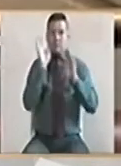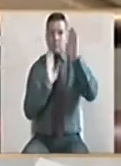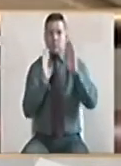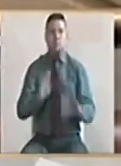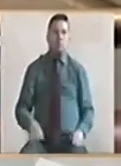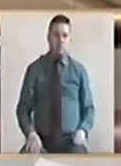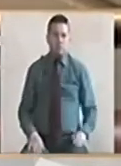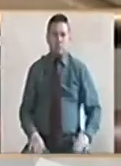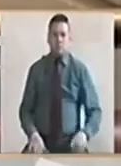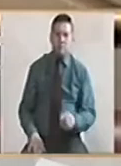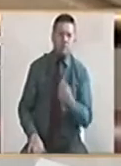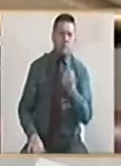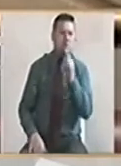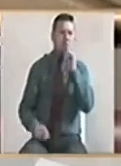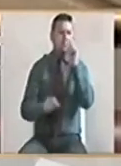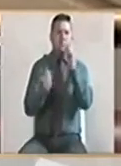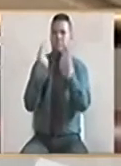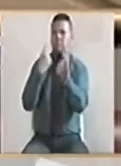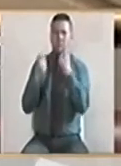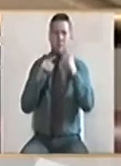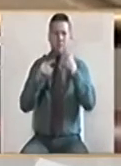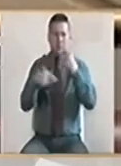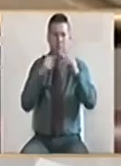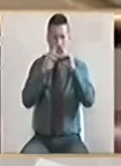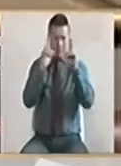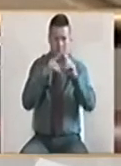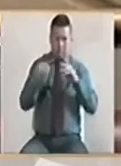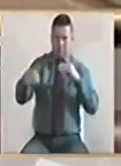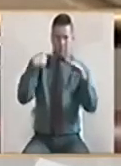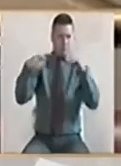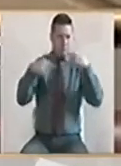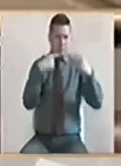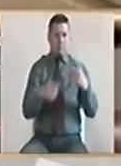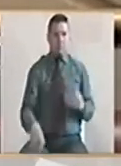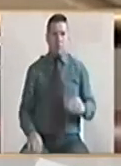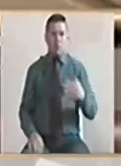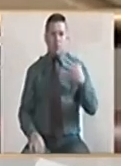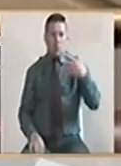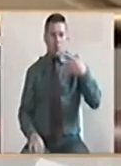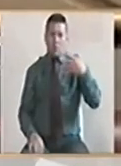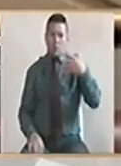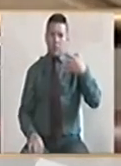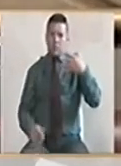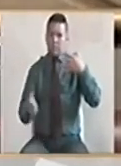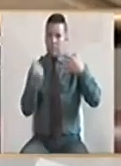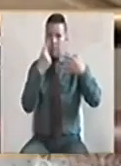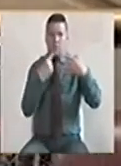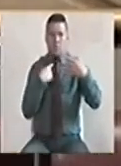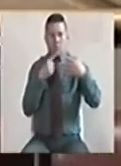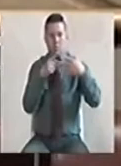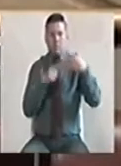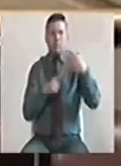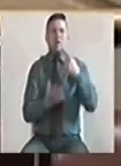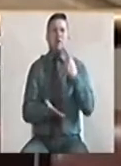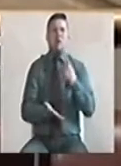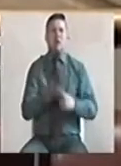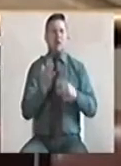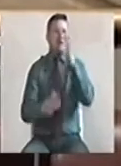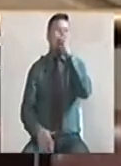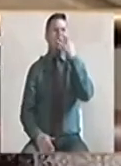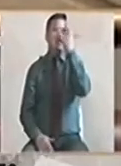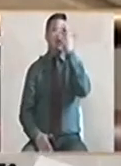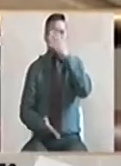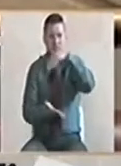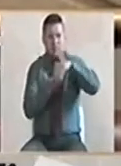Ante una cantidad de preguntas que me han hecho en las redes, voy a responderlas, son cuatro. Pregunta, ¿qué hace un negro del centro